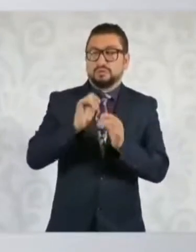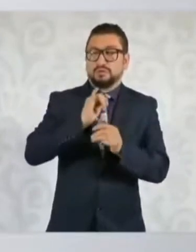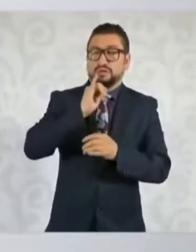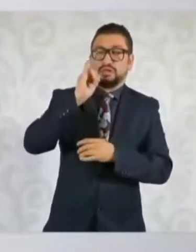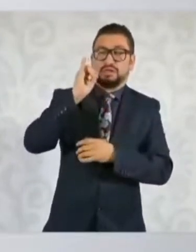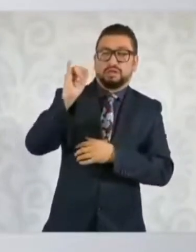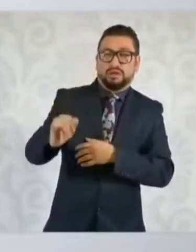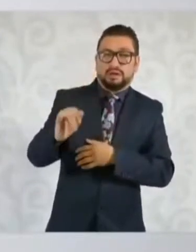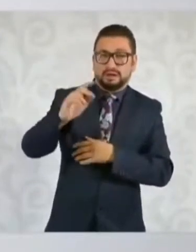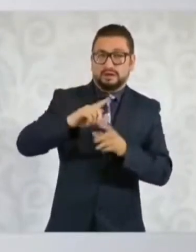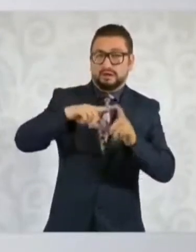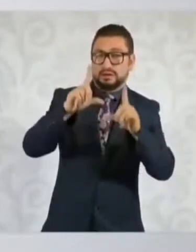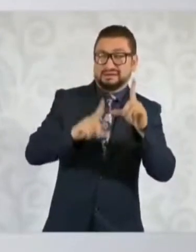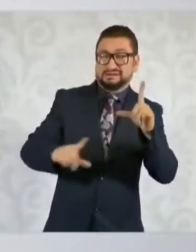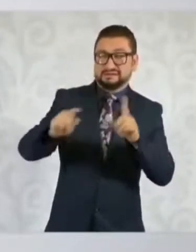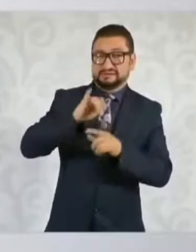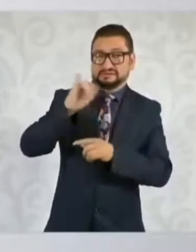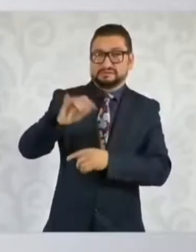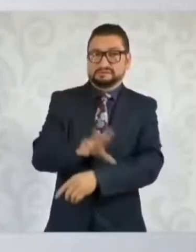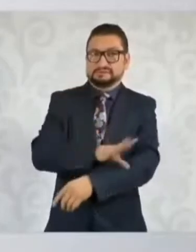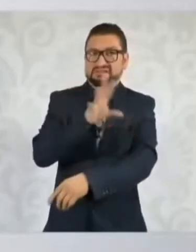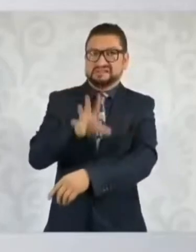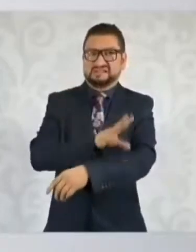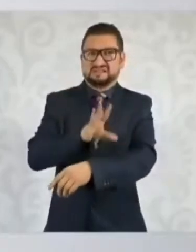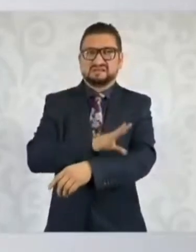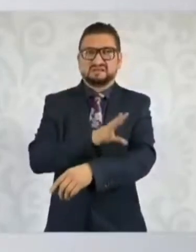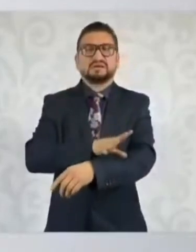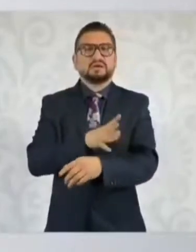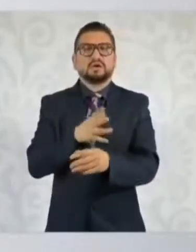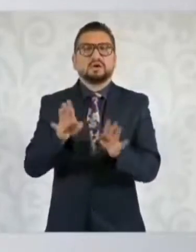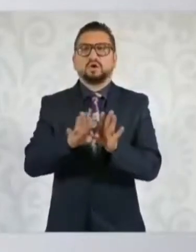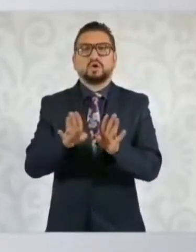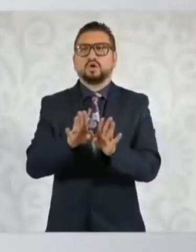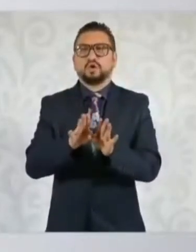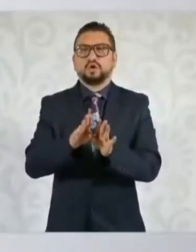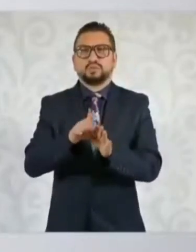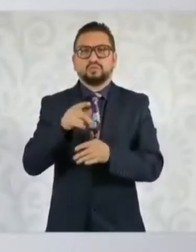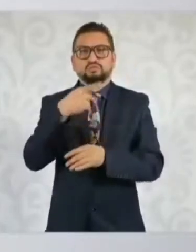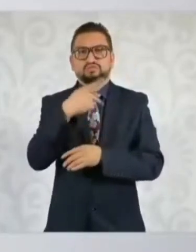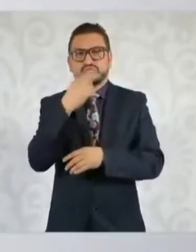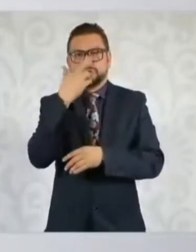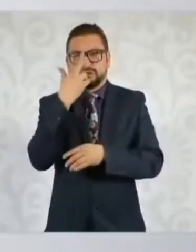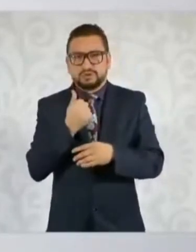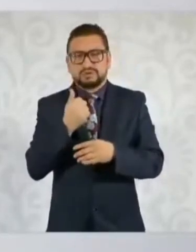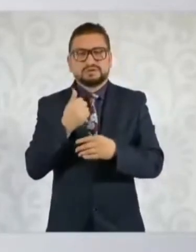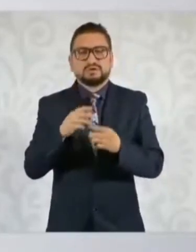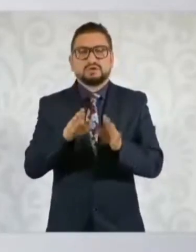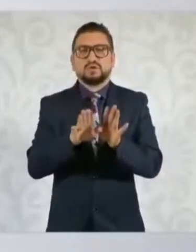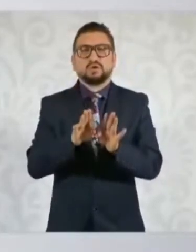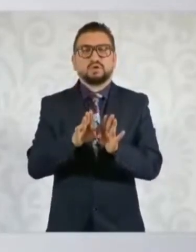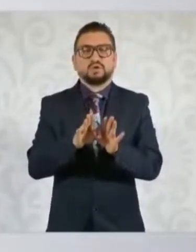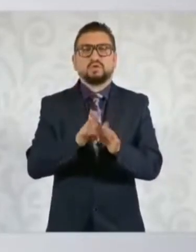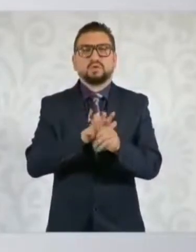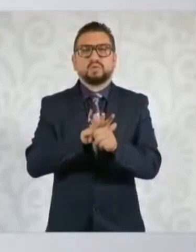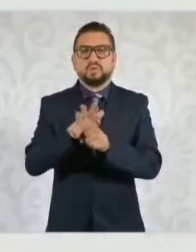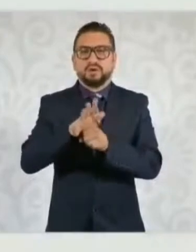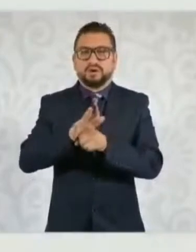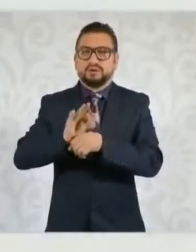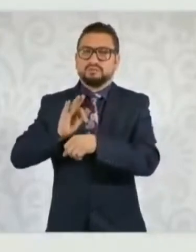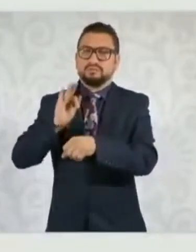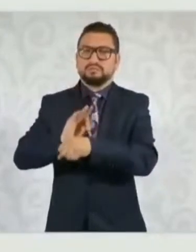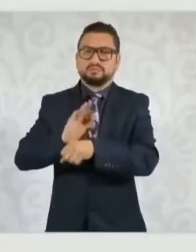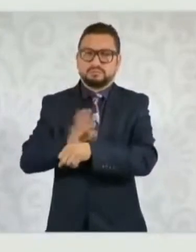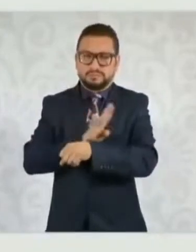llevar energía eléctrica no es por una razón de rentabilidad, sino es por una razón de bienestar